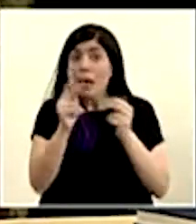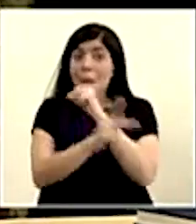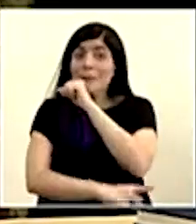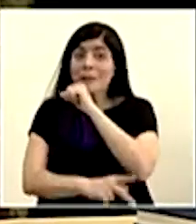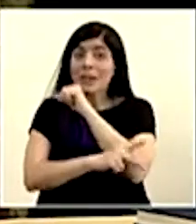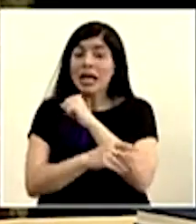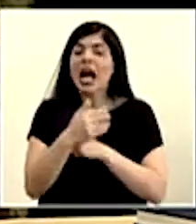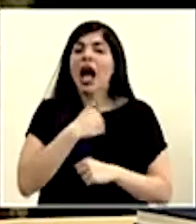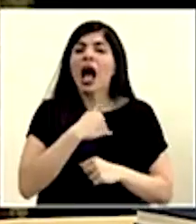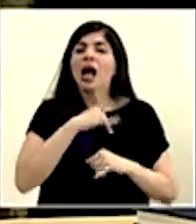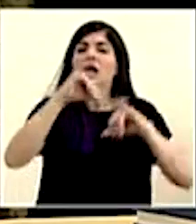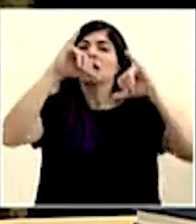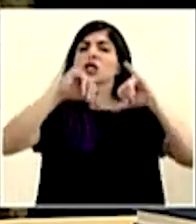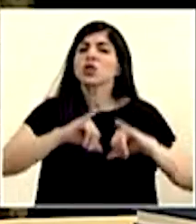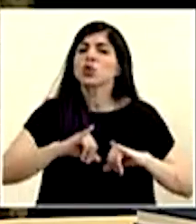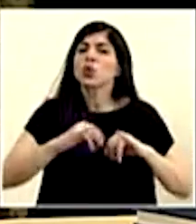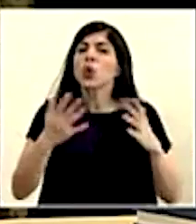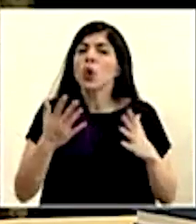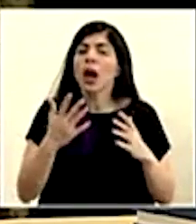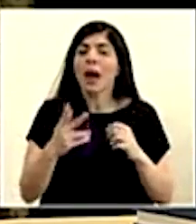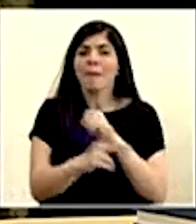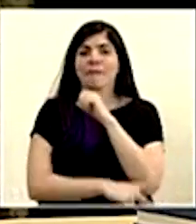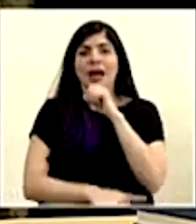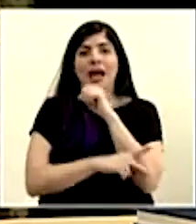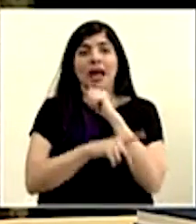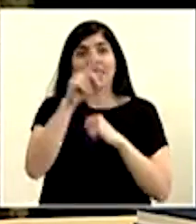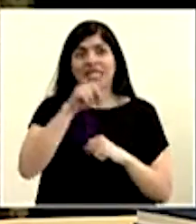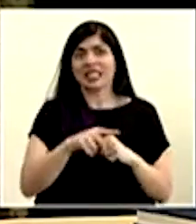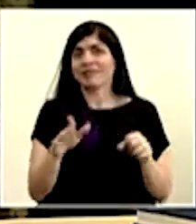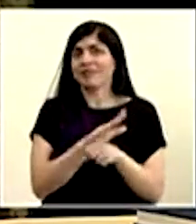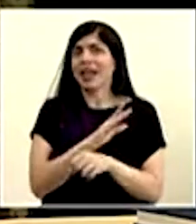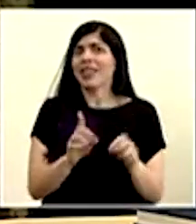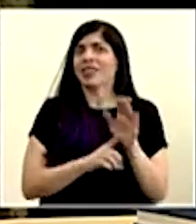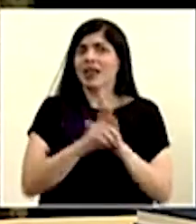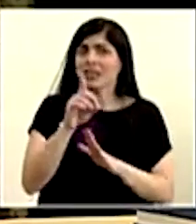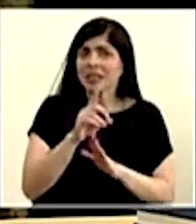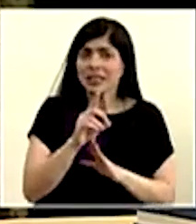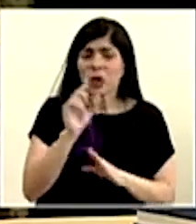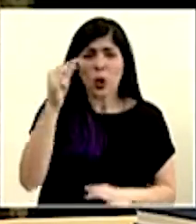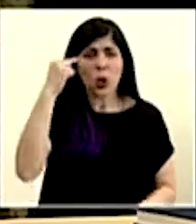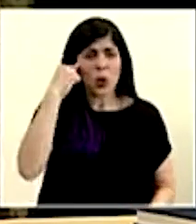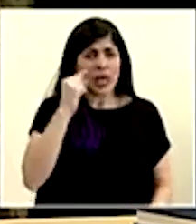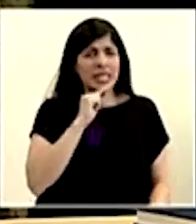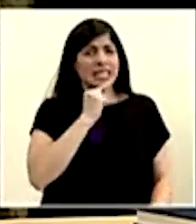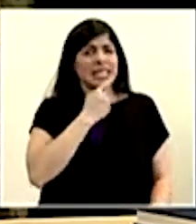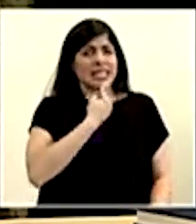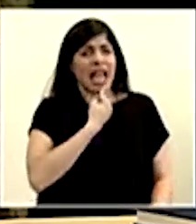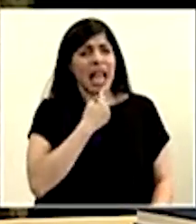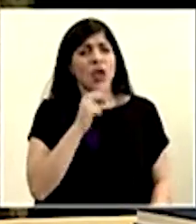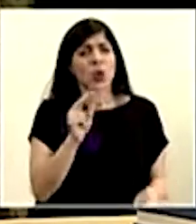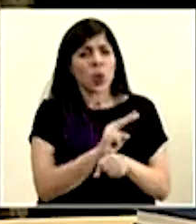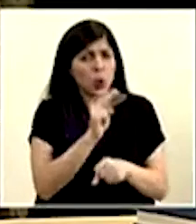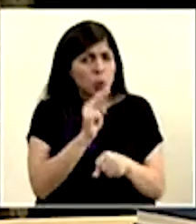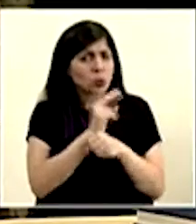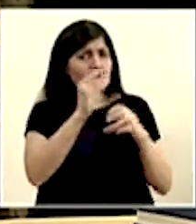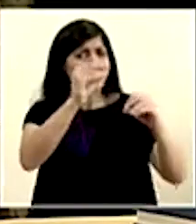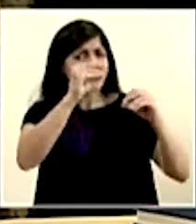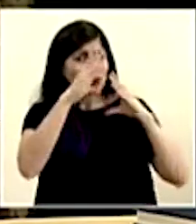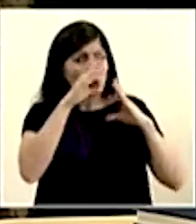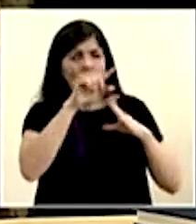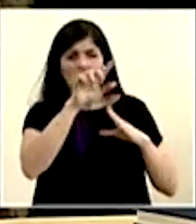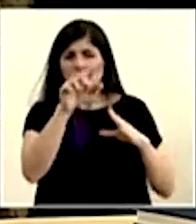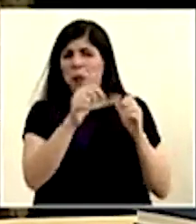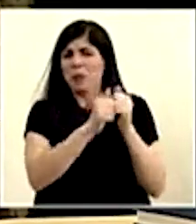tienen algo en común. Son países desarrollados, tienen gobiernos serios, que usan información, son